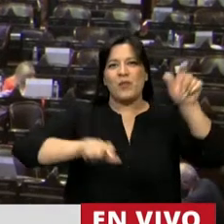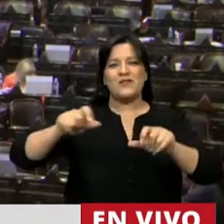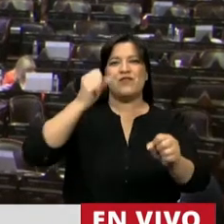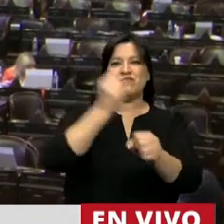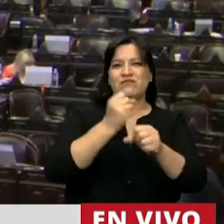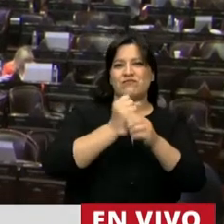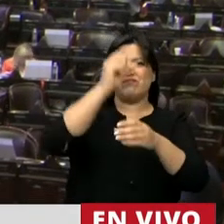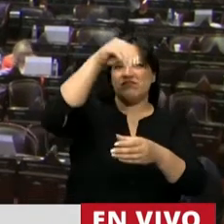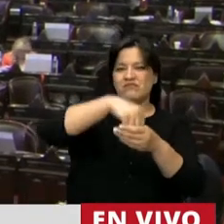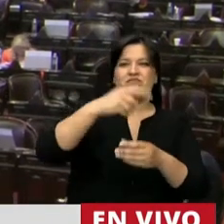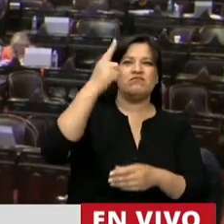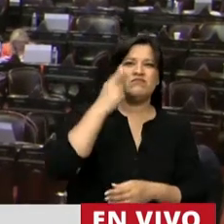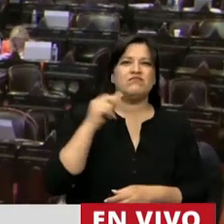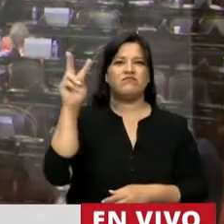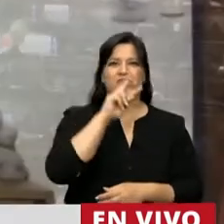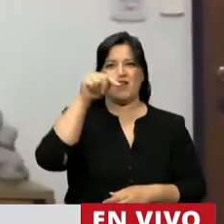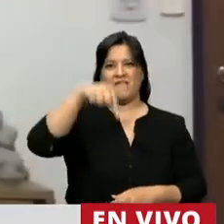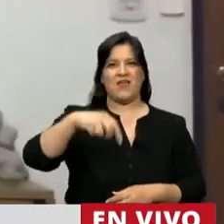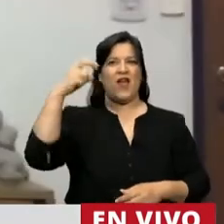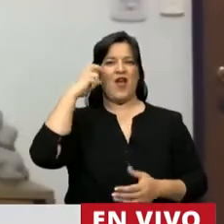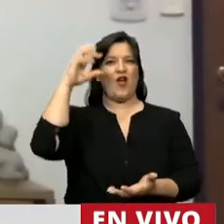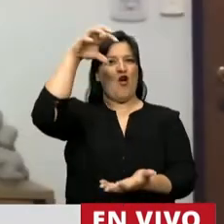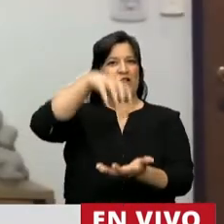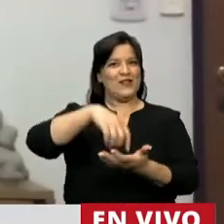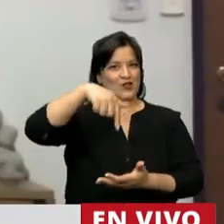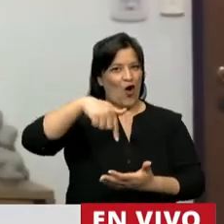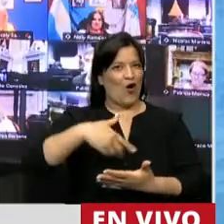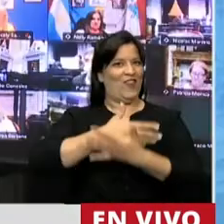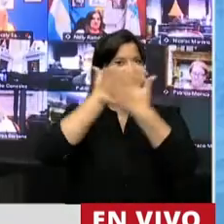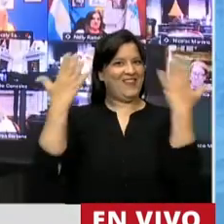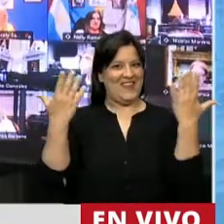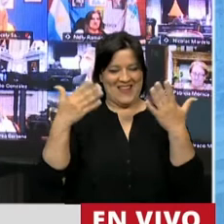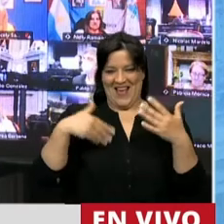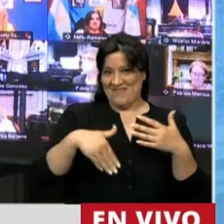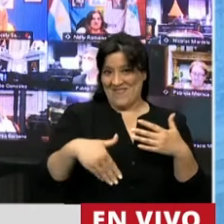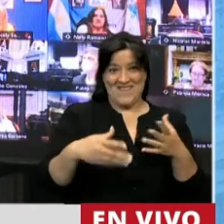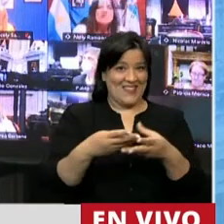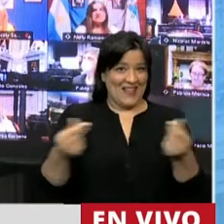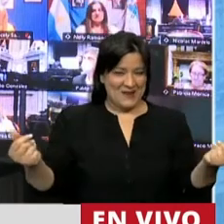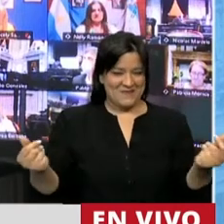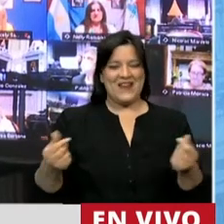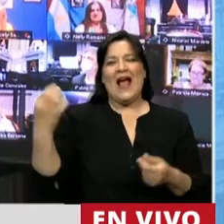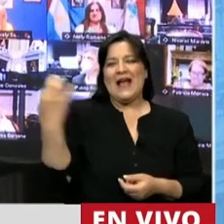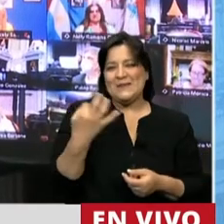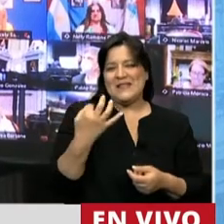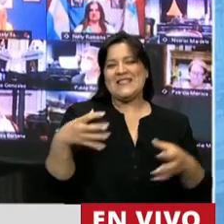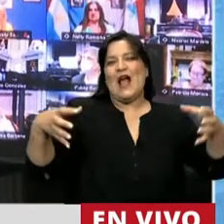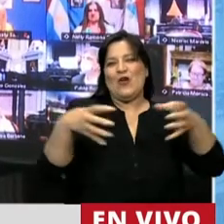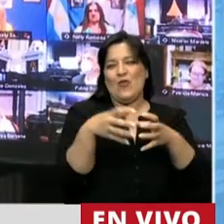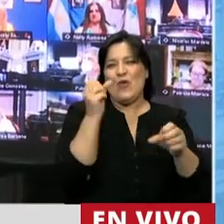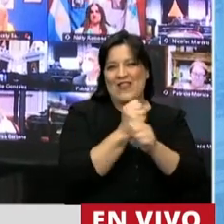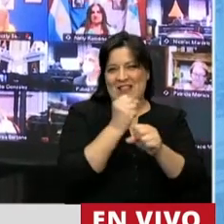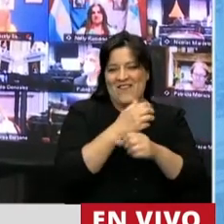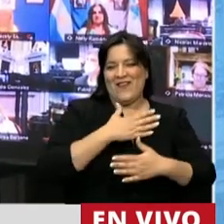trabajadoras de este Congreso en su día, antes de que termine este día. En especial a mi equipo de trabajo,